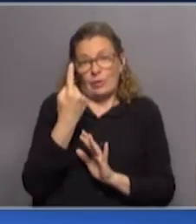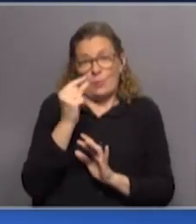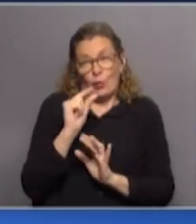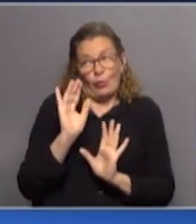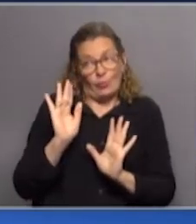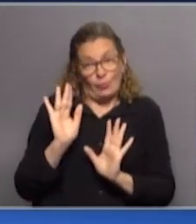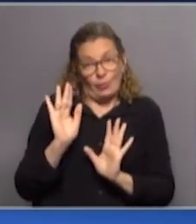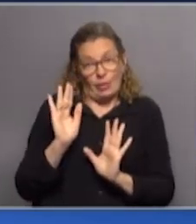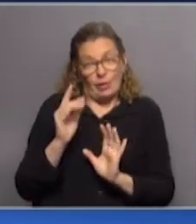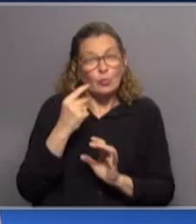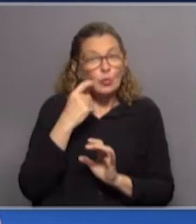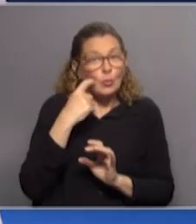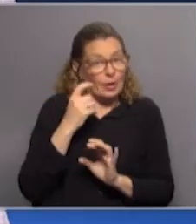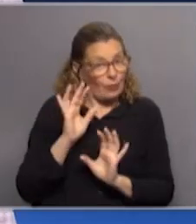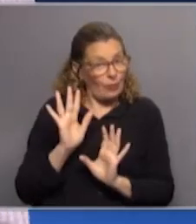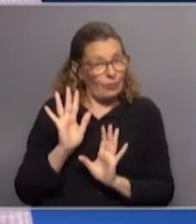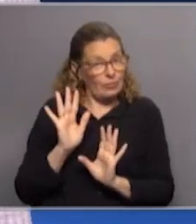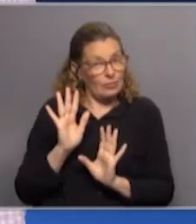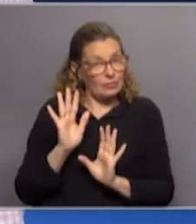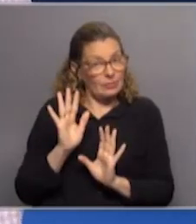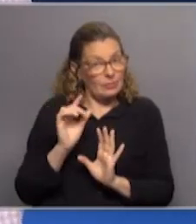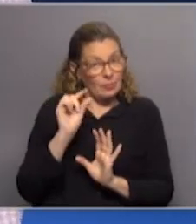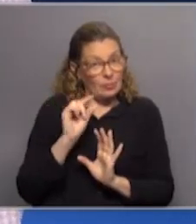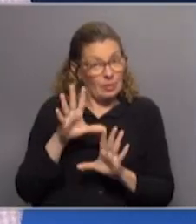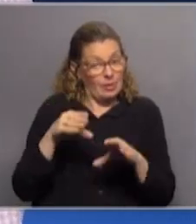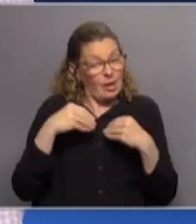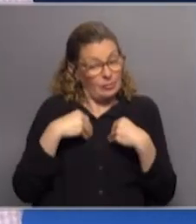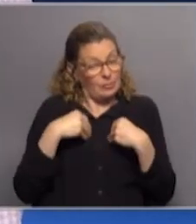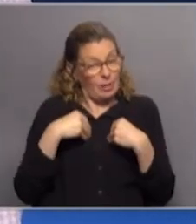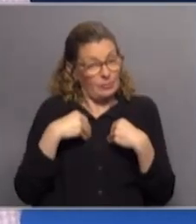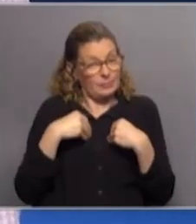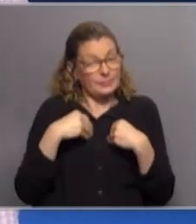muy poquitas que tengan los números que sean aceptables.